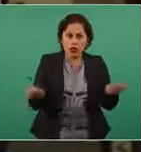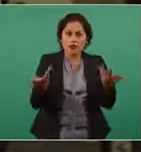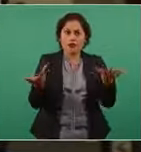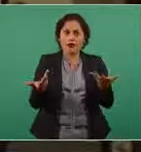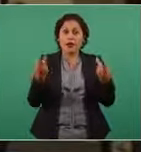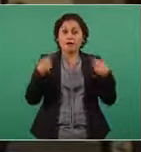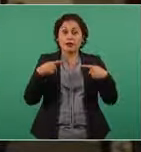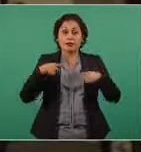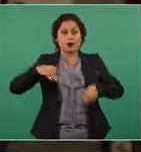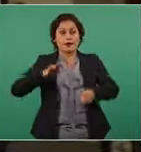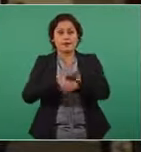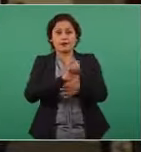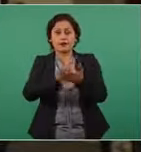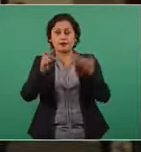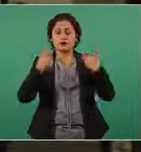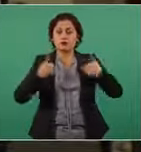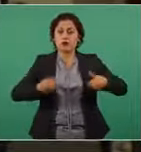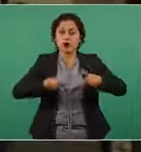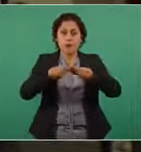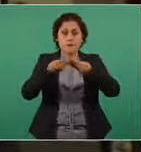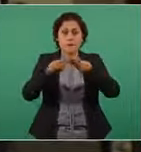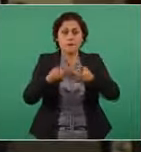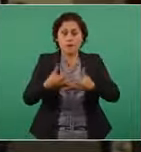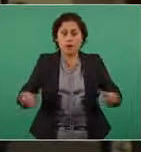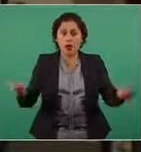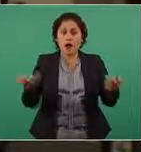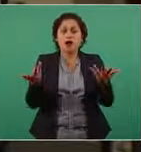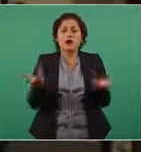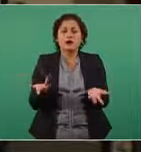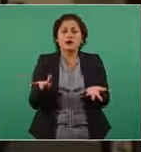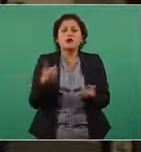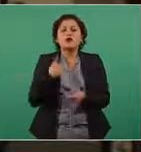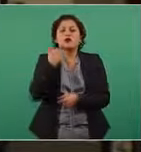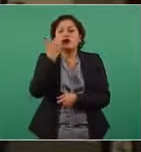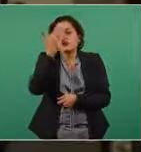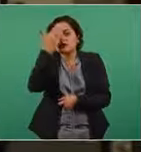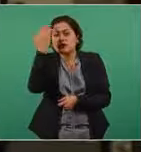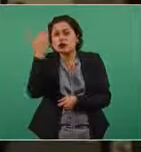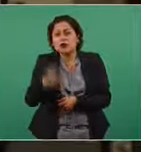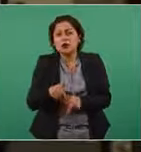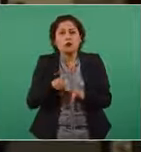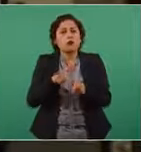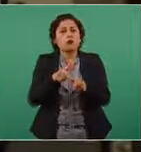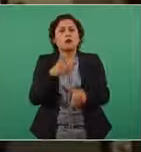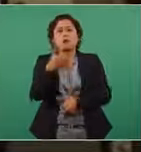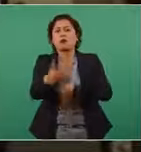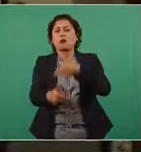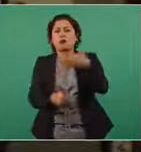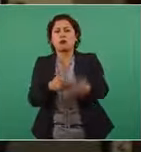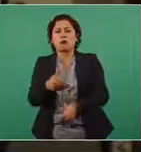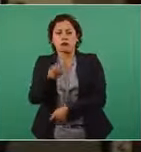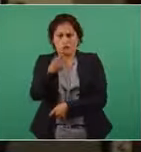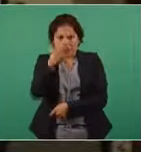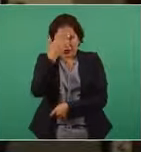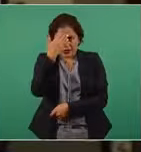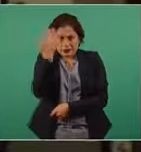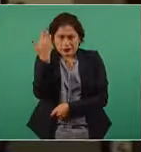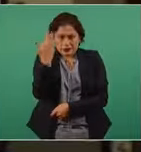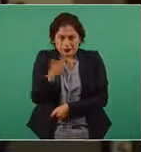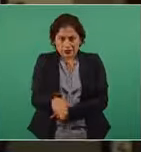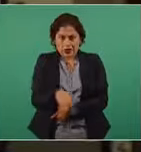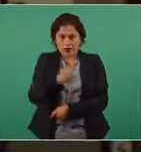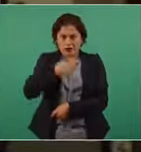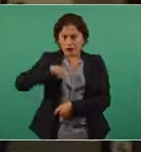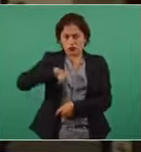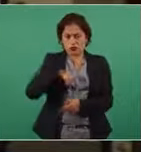humanos hasta cuándo va a continuar esto y usted mejor que nadie lo sabe que ser periodista de